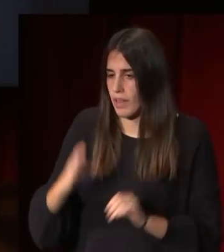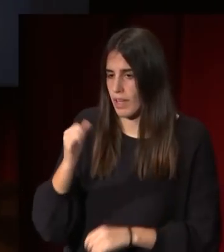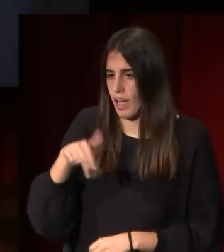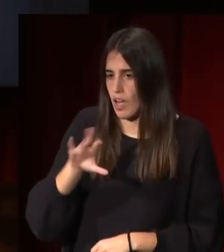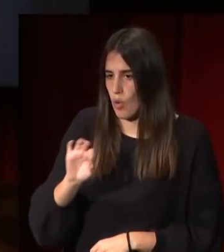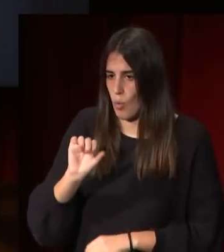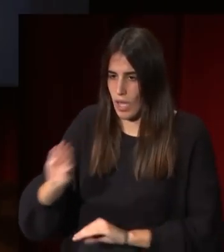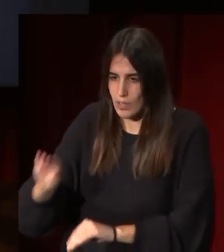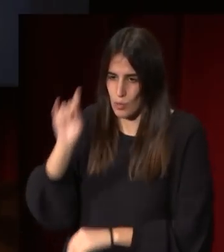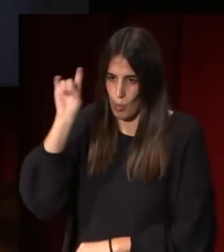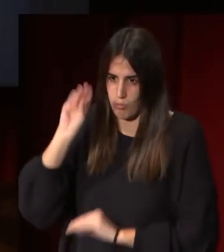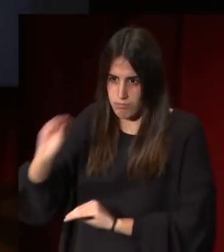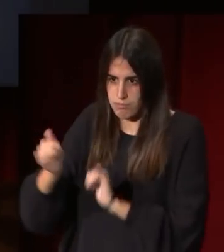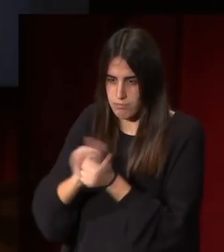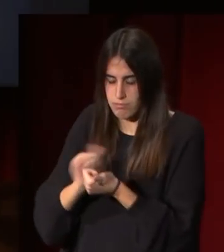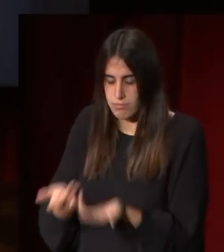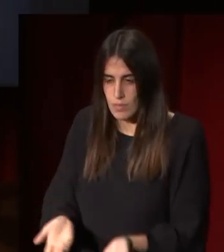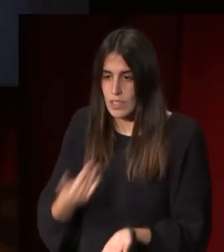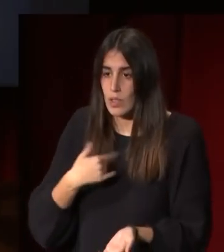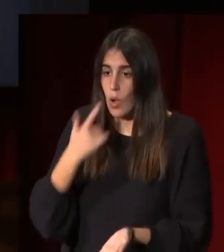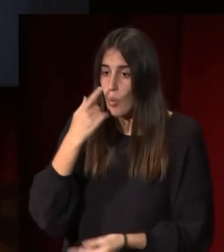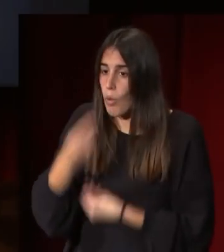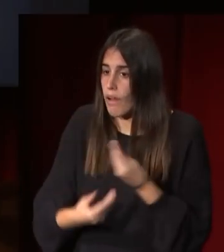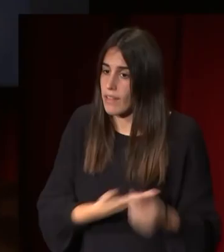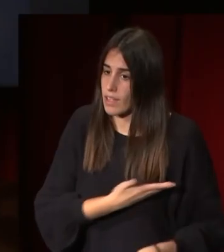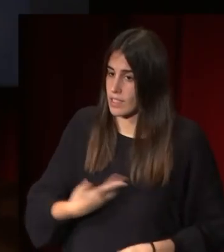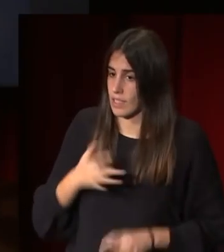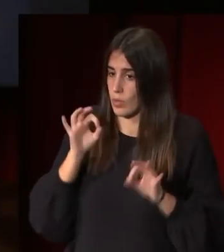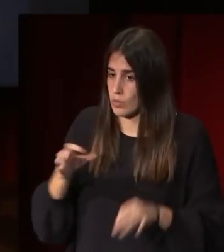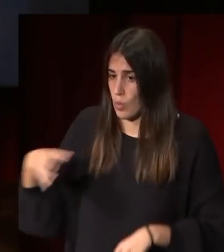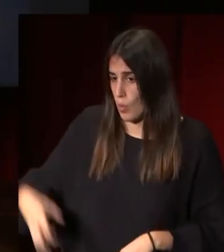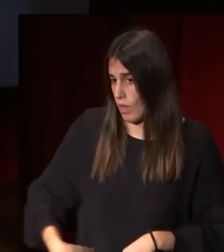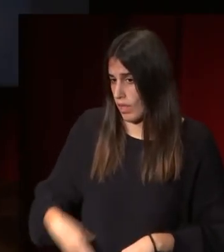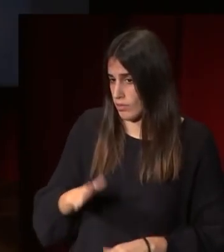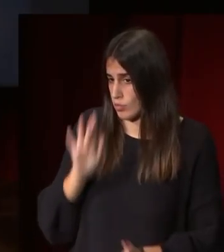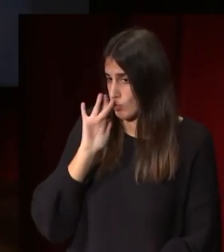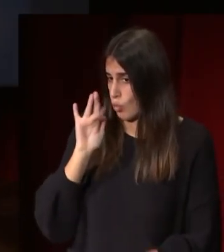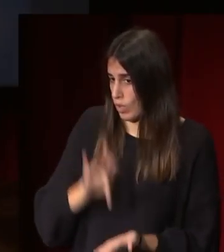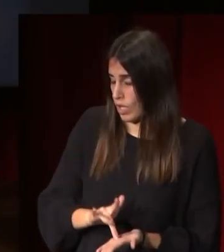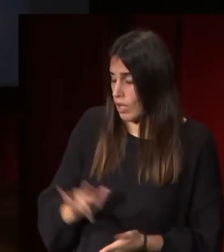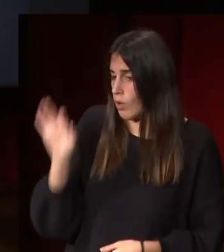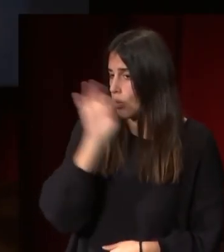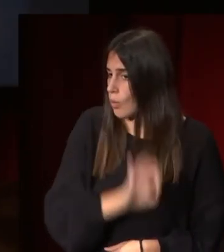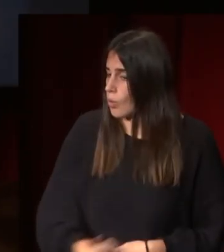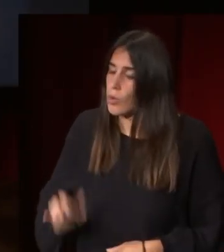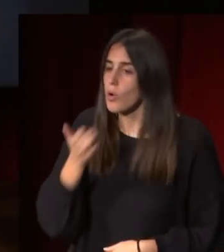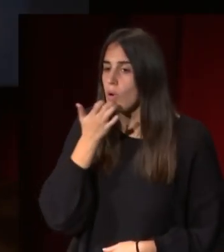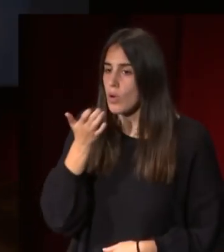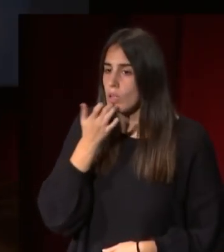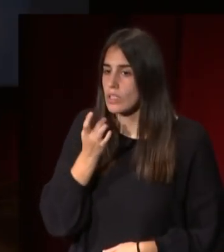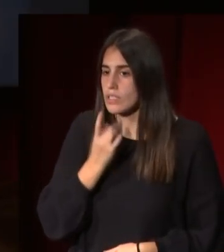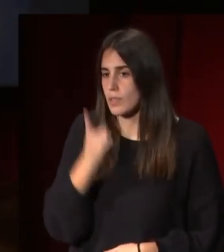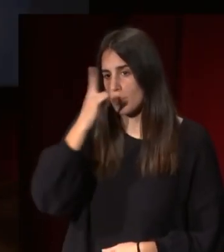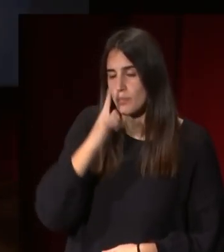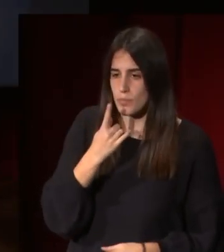resuelto esta forma de interpretar cuando retrataba la nobleza cuando retrataba a las musas